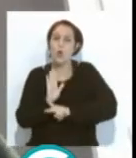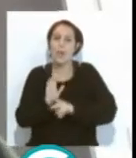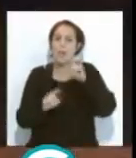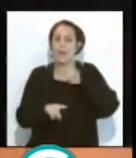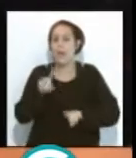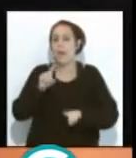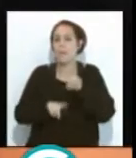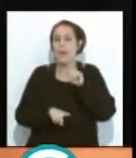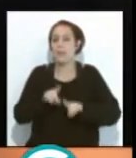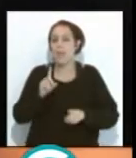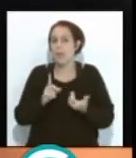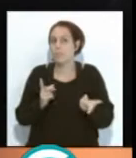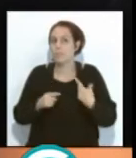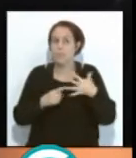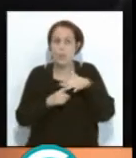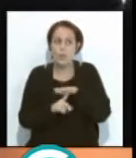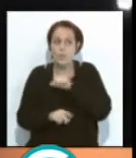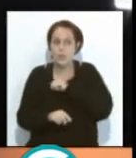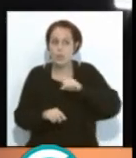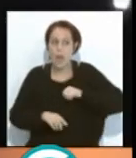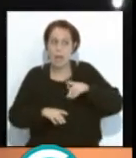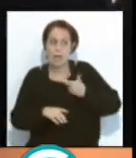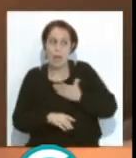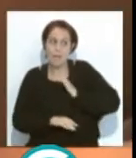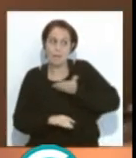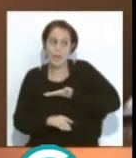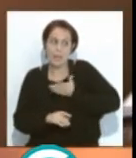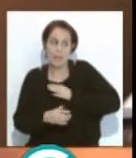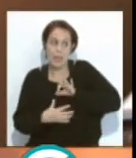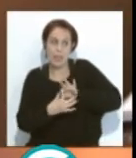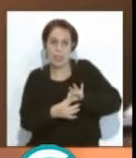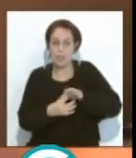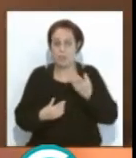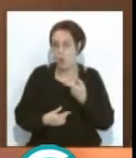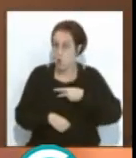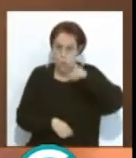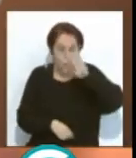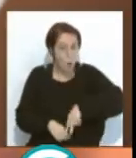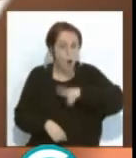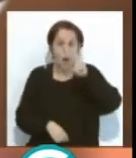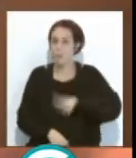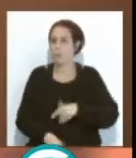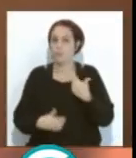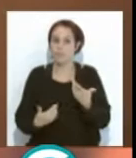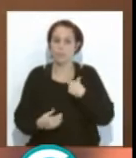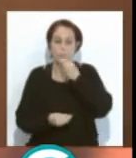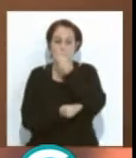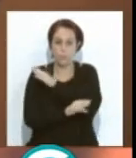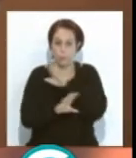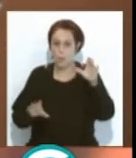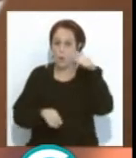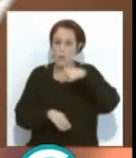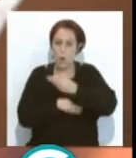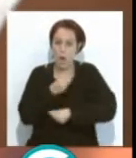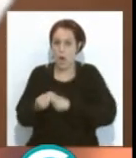vayan afectándole situaciones personales y eso sí que creo que no debería ocurrir jamás. Entonces yo creo que lo mejor es que esto se